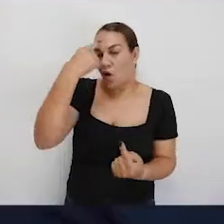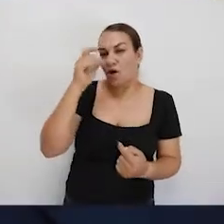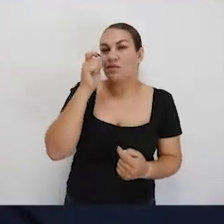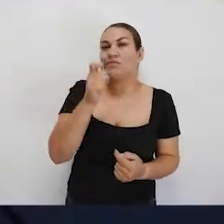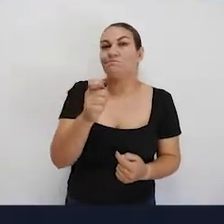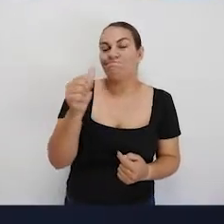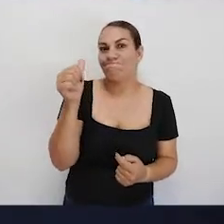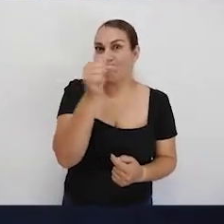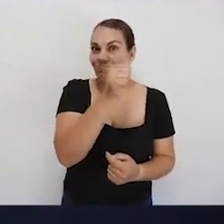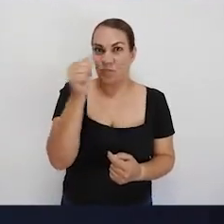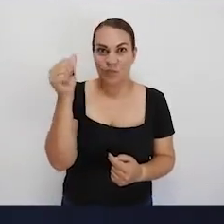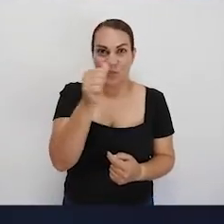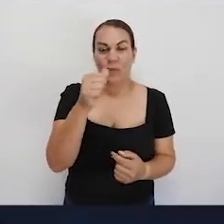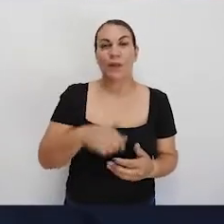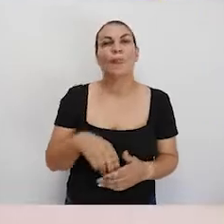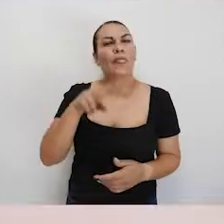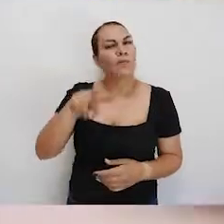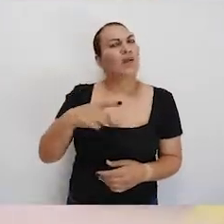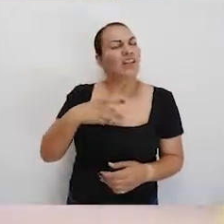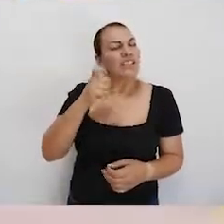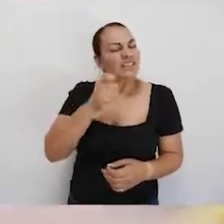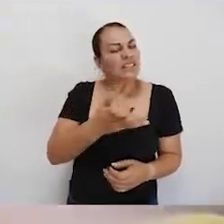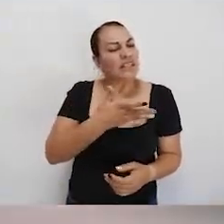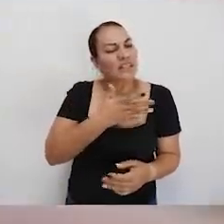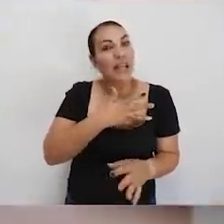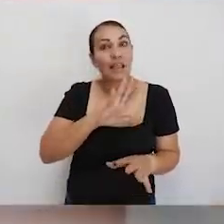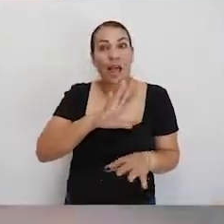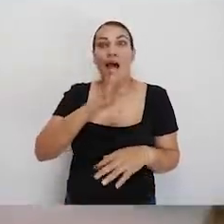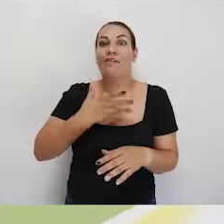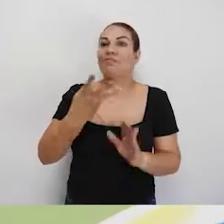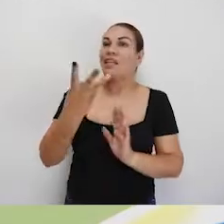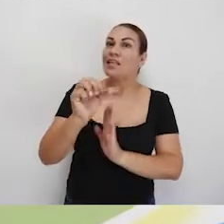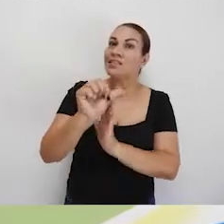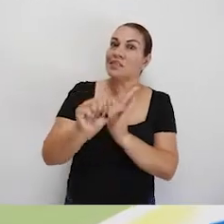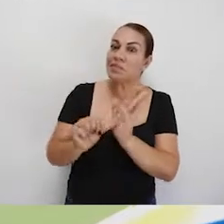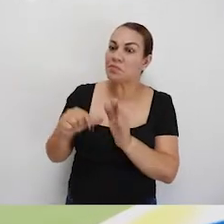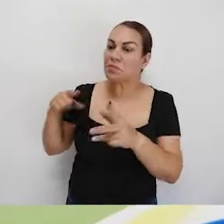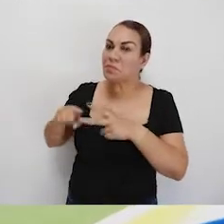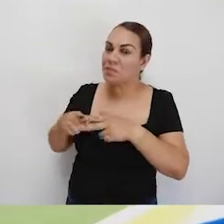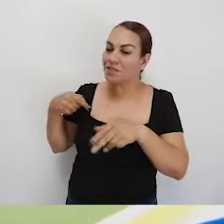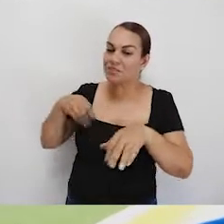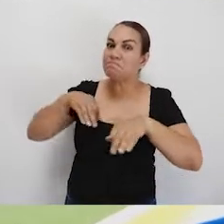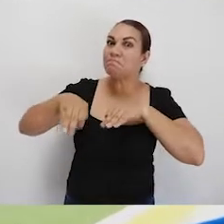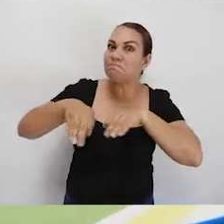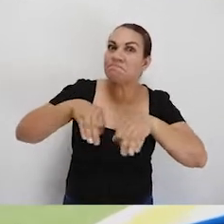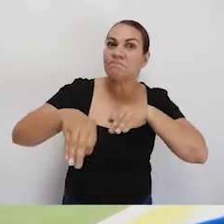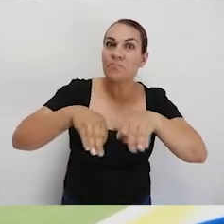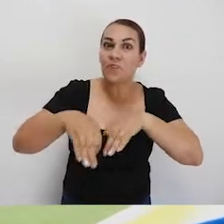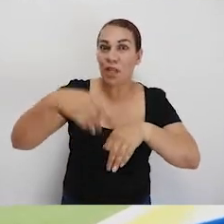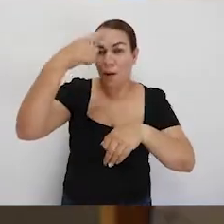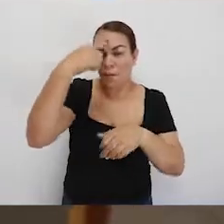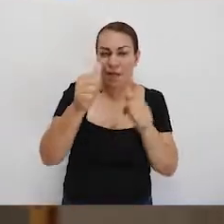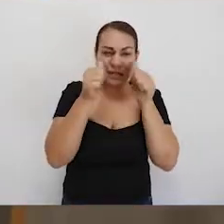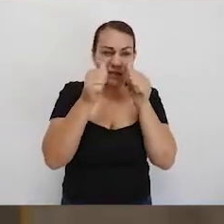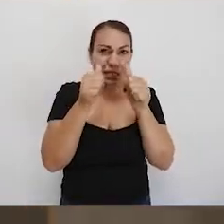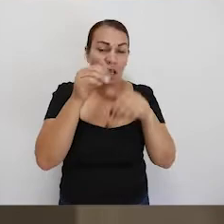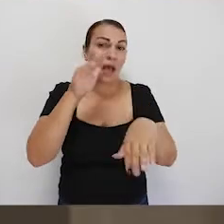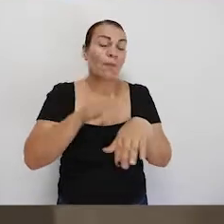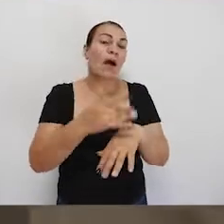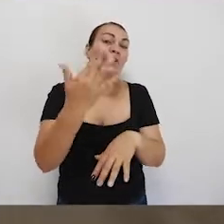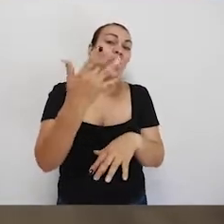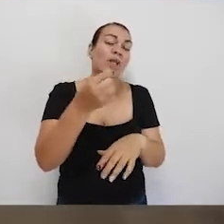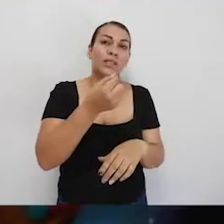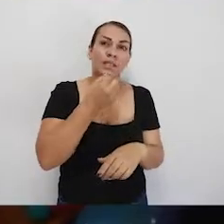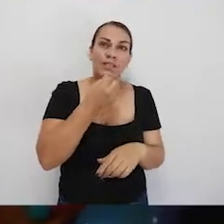atención a todas y a todos los niños con esta problemática. Me da mucho gusto que ya cumplimos tres meses de operación de este centro y